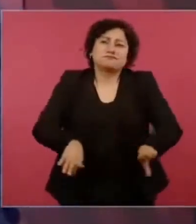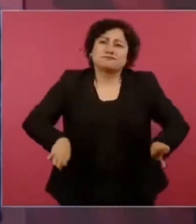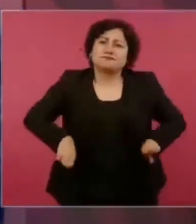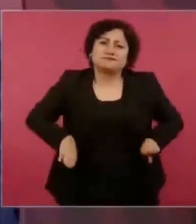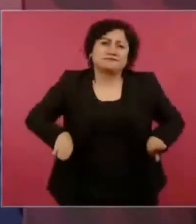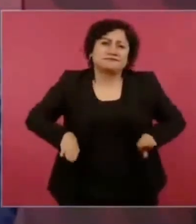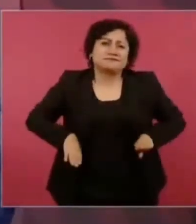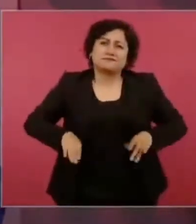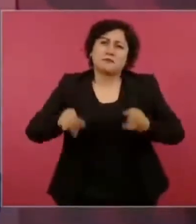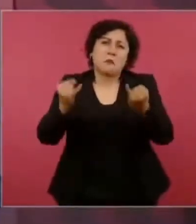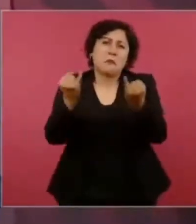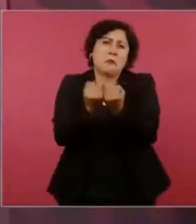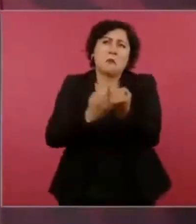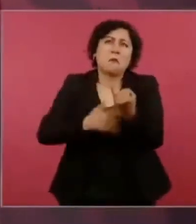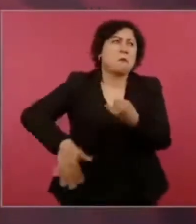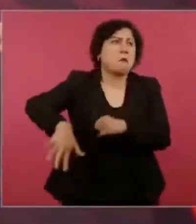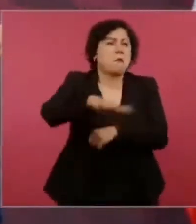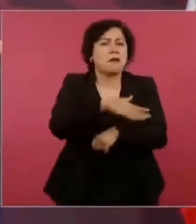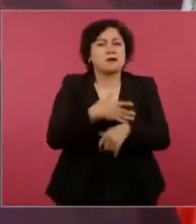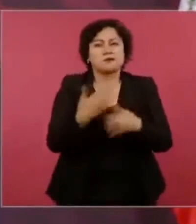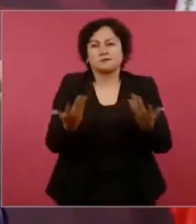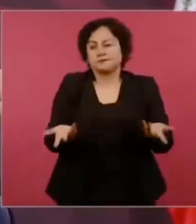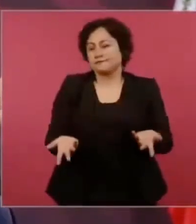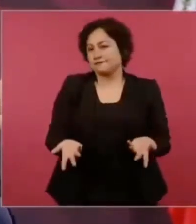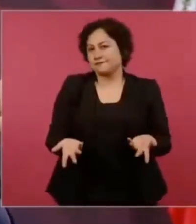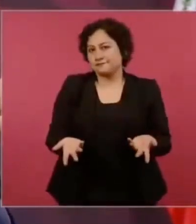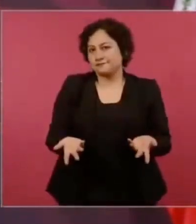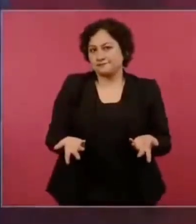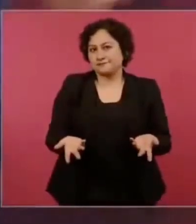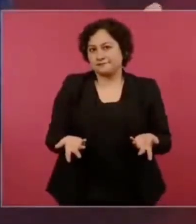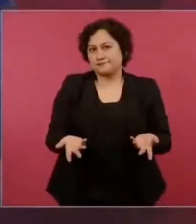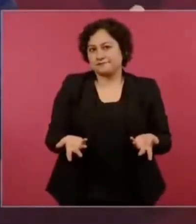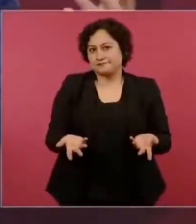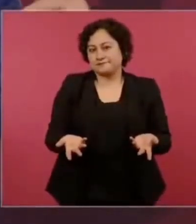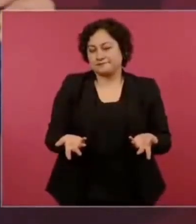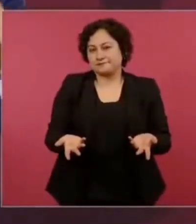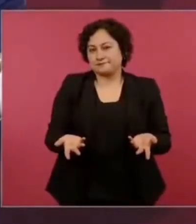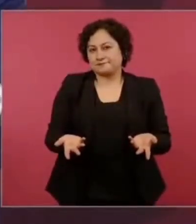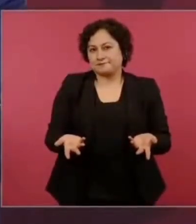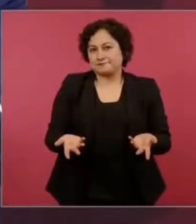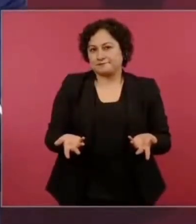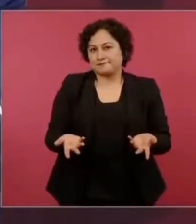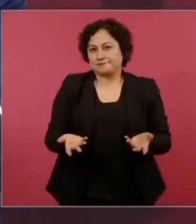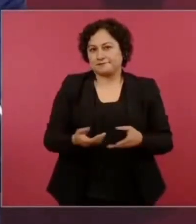Entonces, pues no, no es lo mismo,